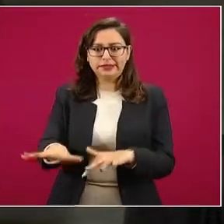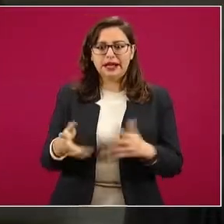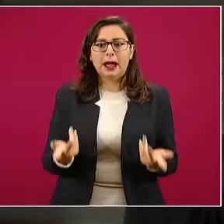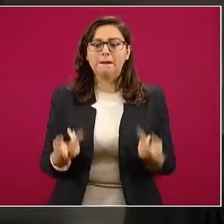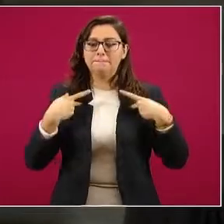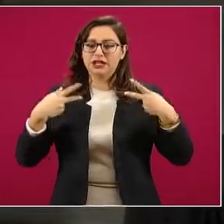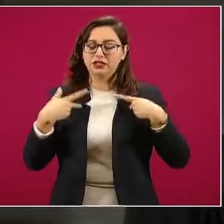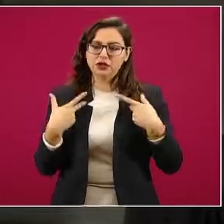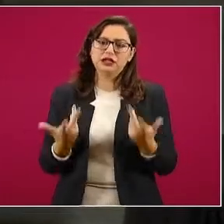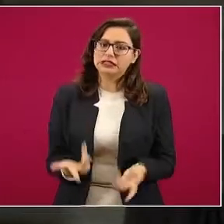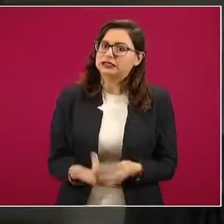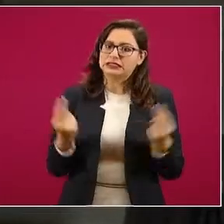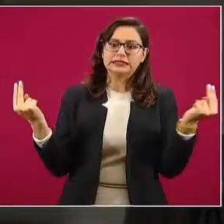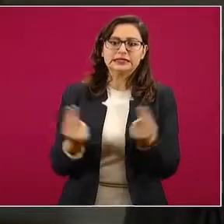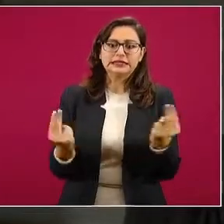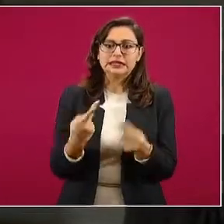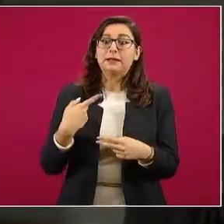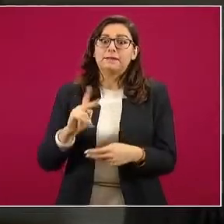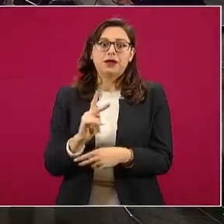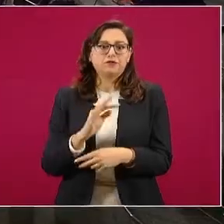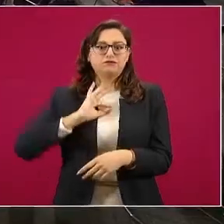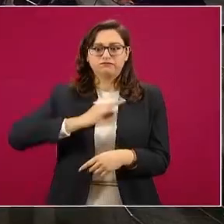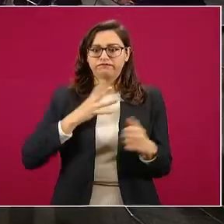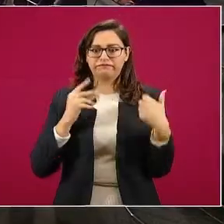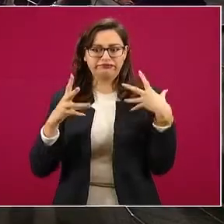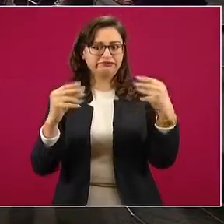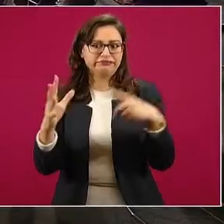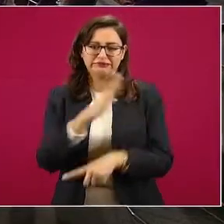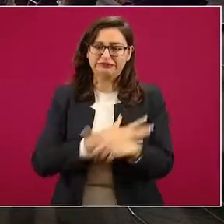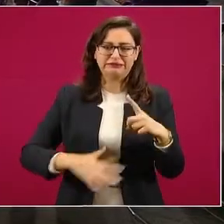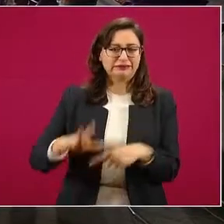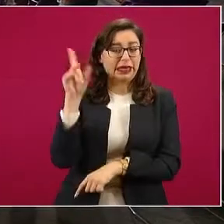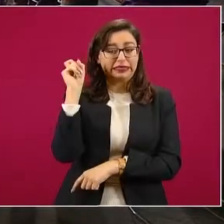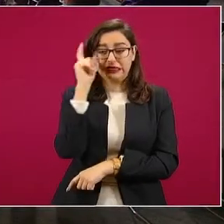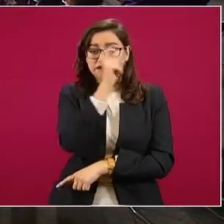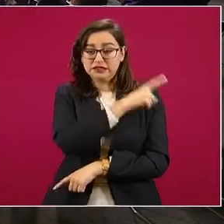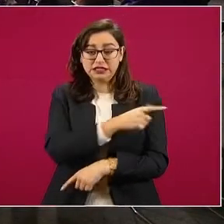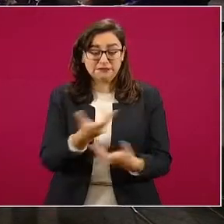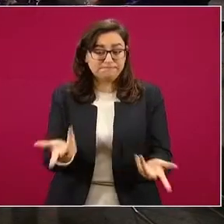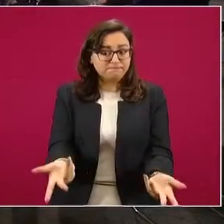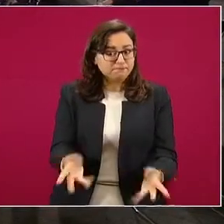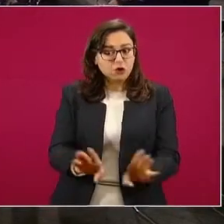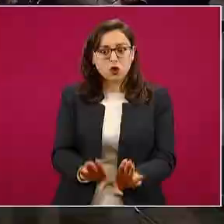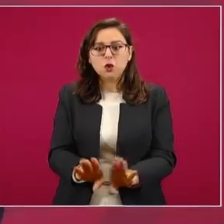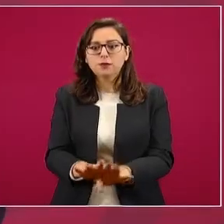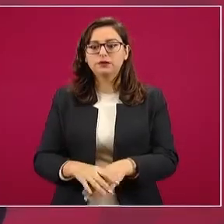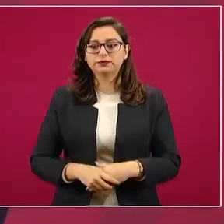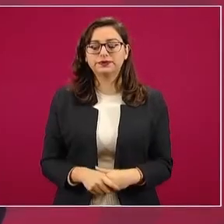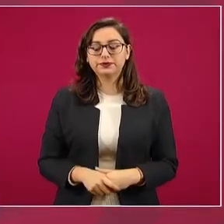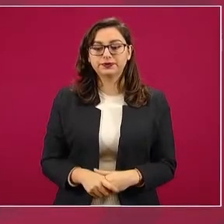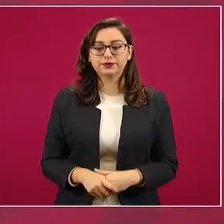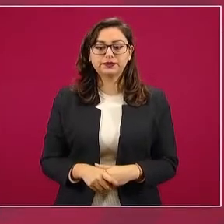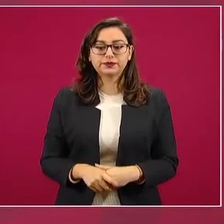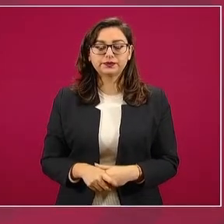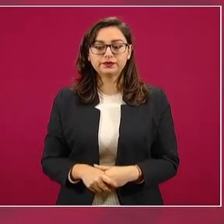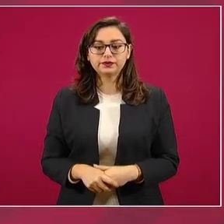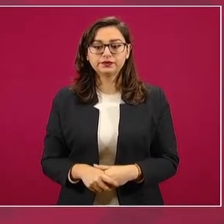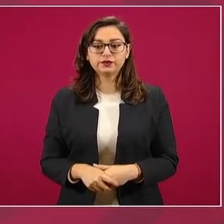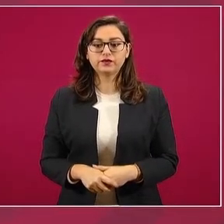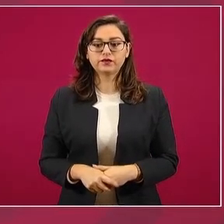pero la ponen en riesgo ante la pandemia. Sí, mire, nosotros desde el principio hemos